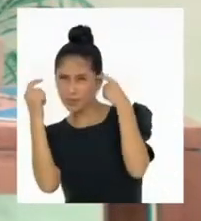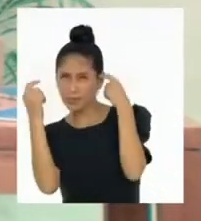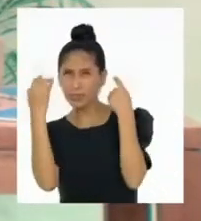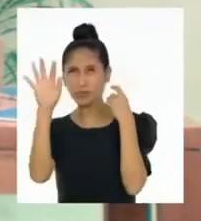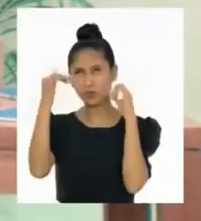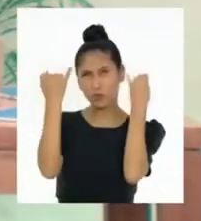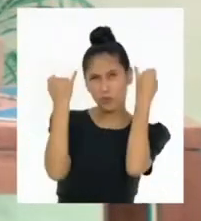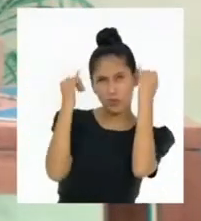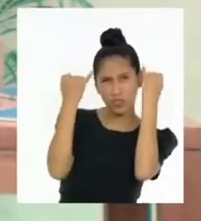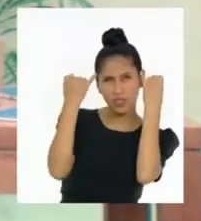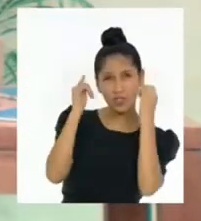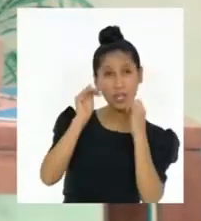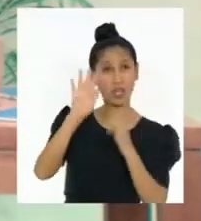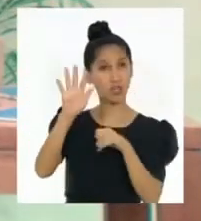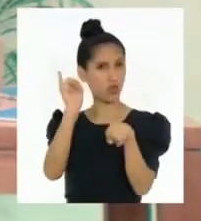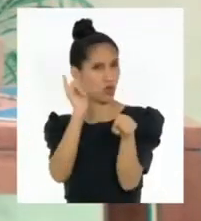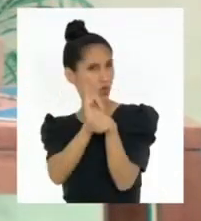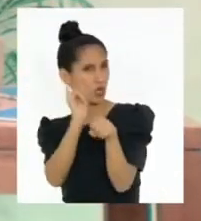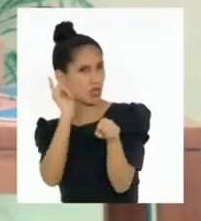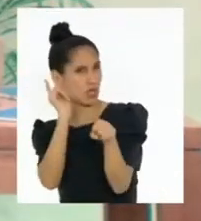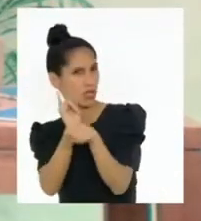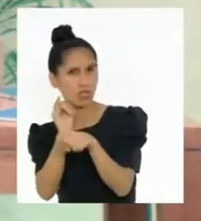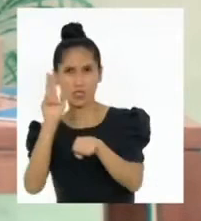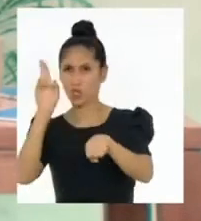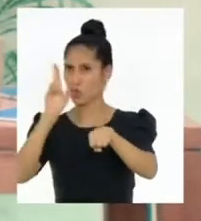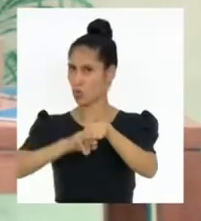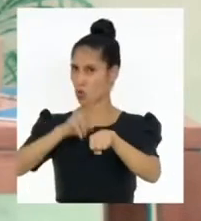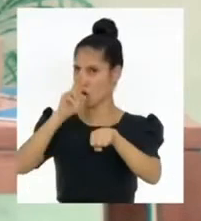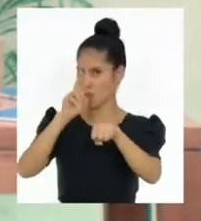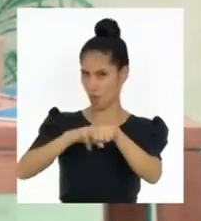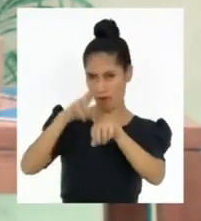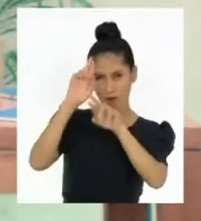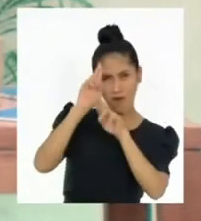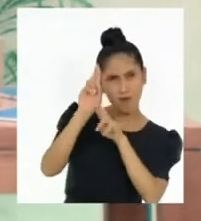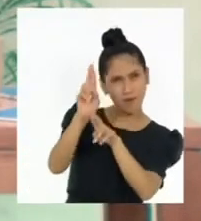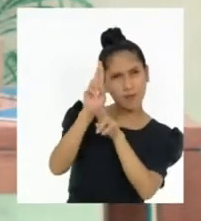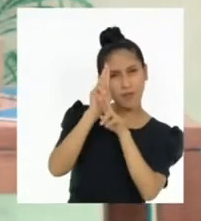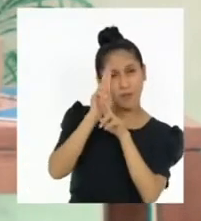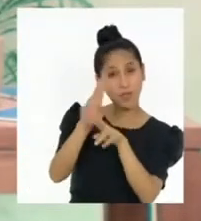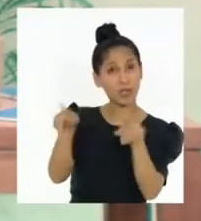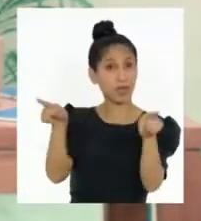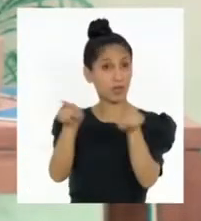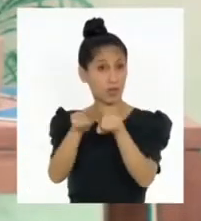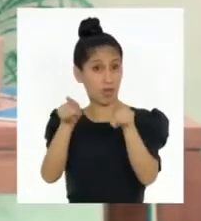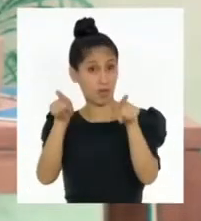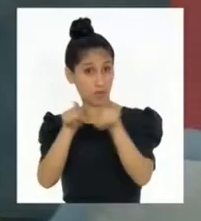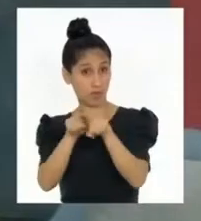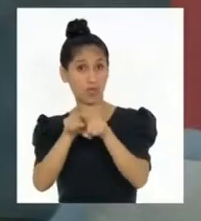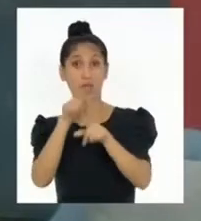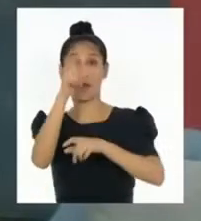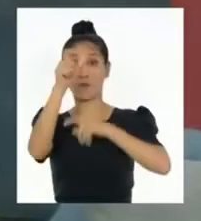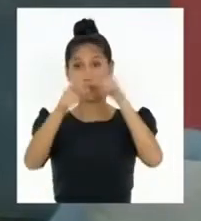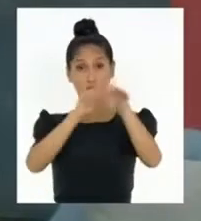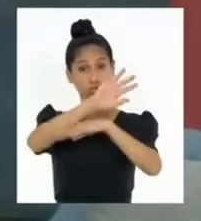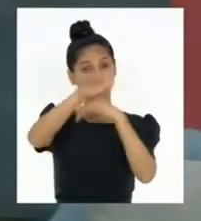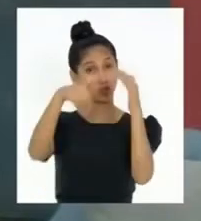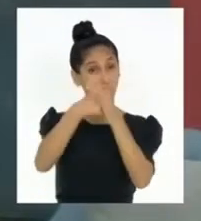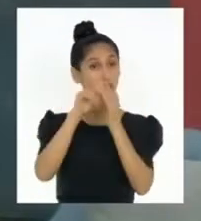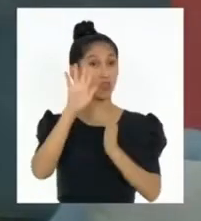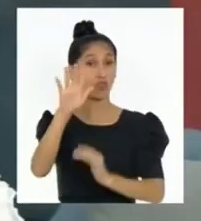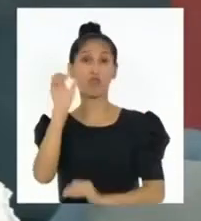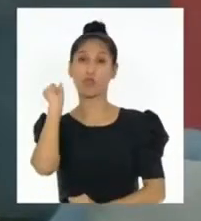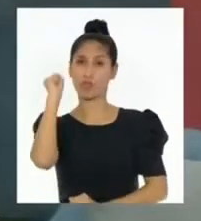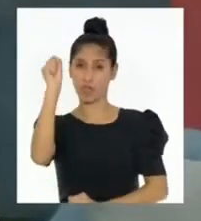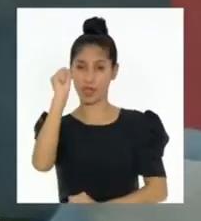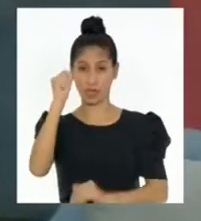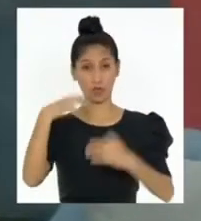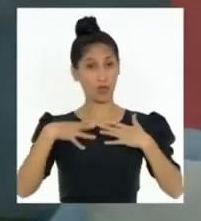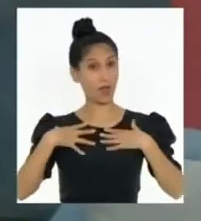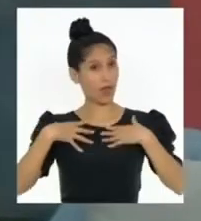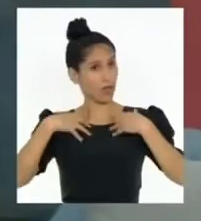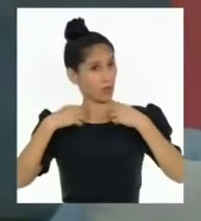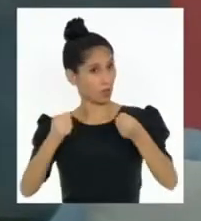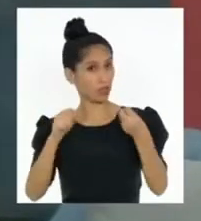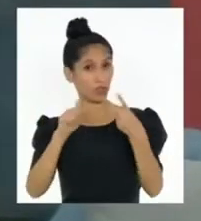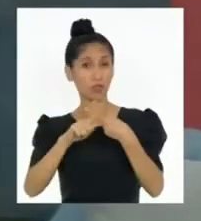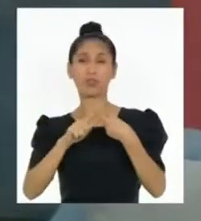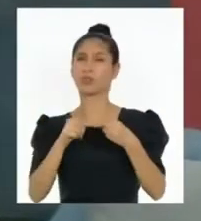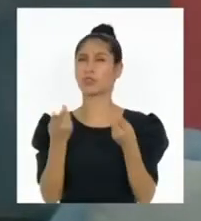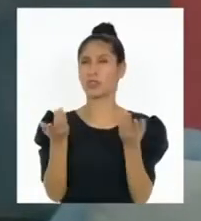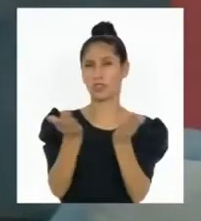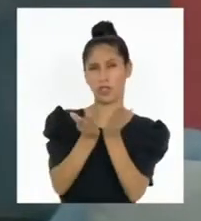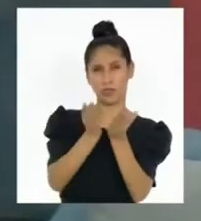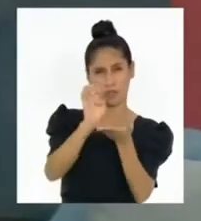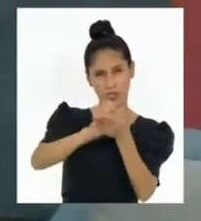credo y de los derechos que permiten su desarrollo como el derecho a la educación o a la salud. Dos, promover que la ciudadanía